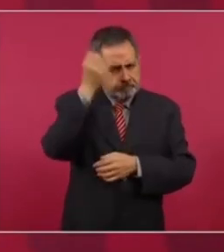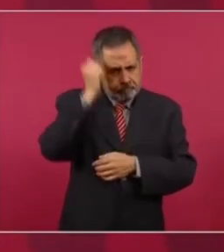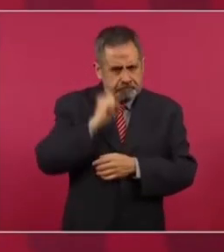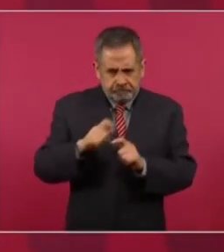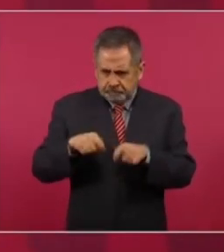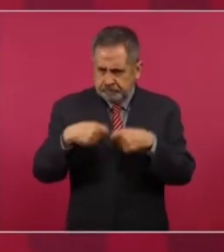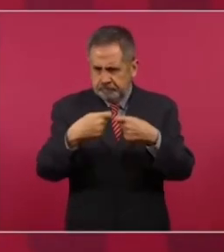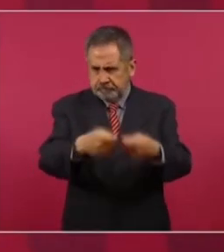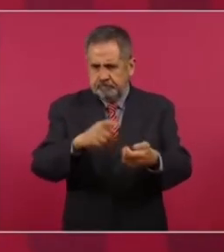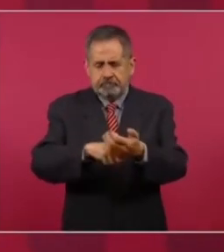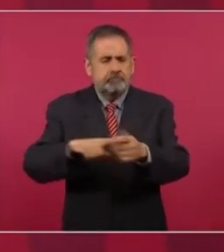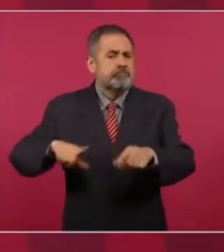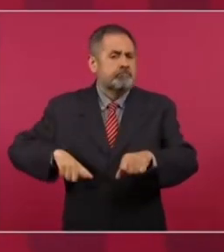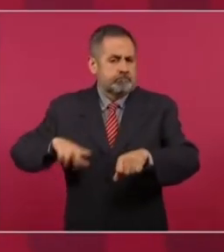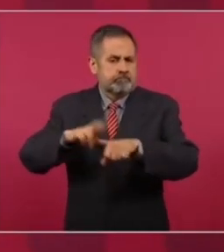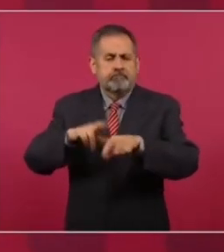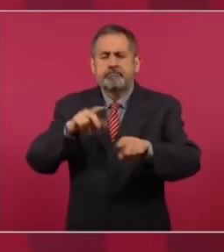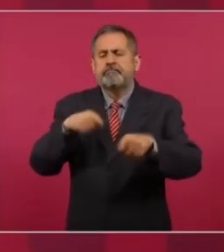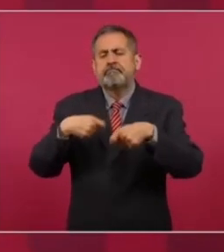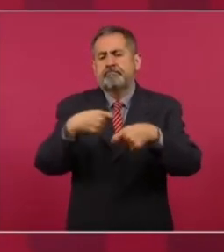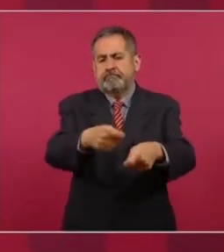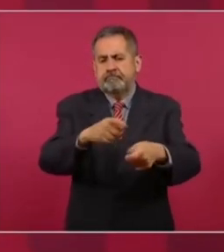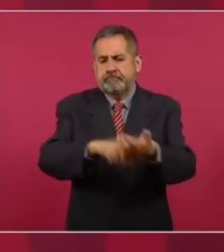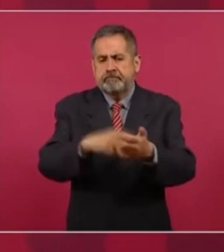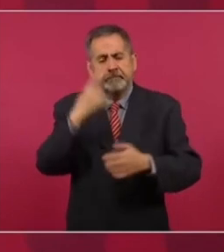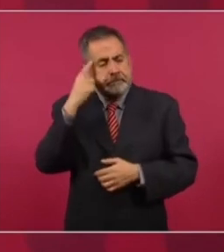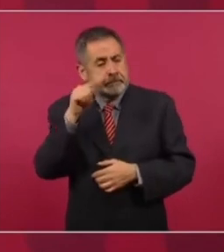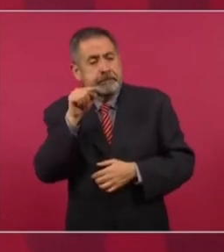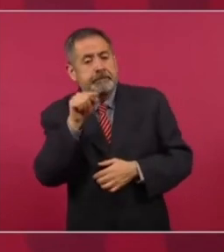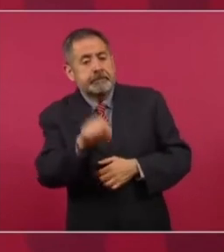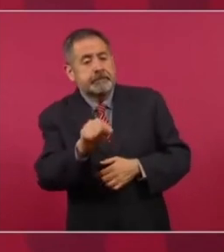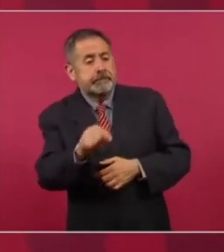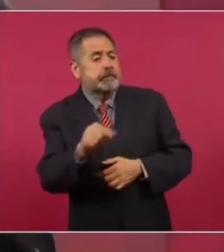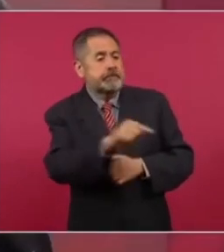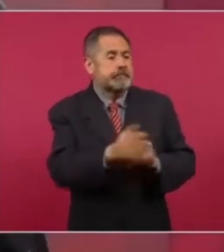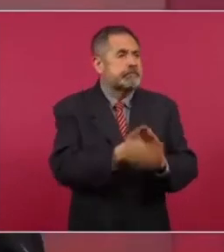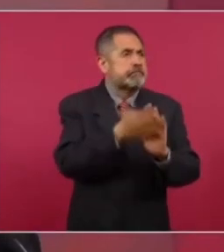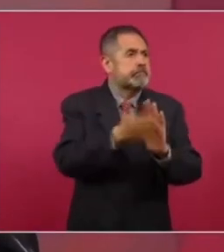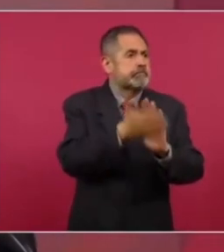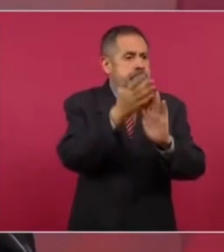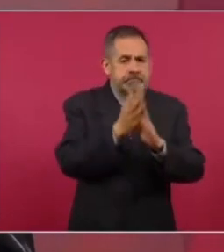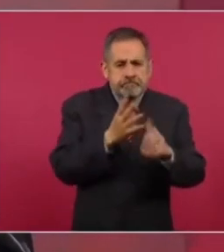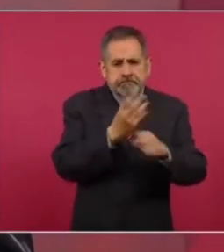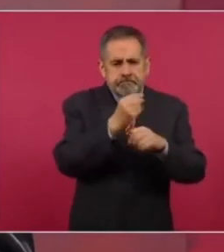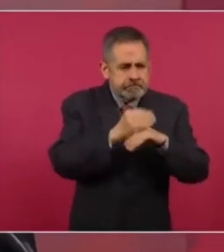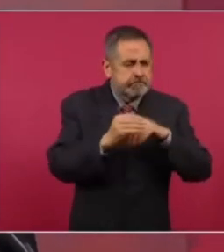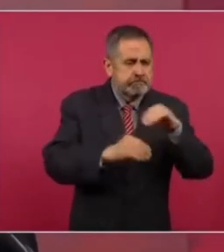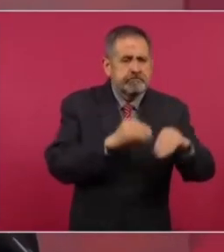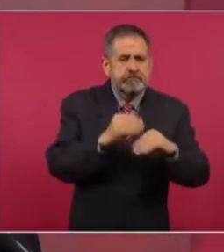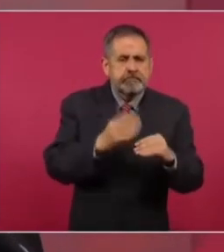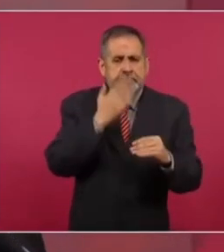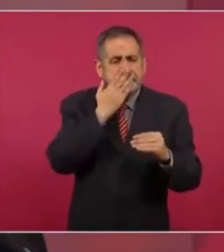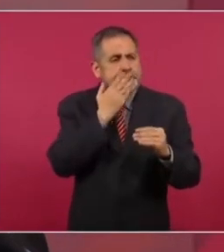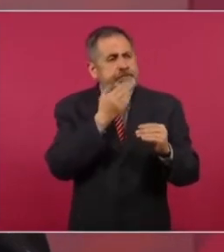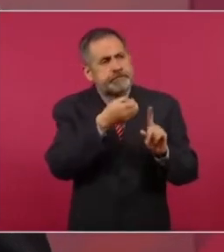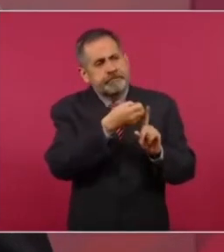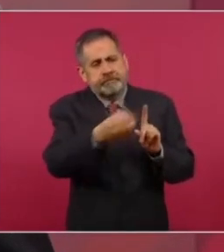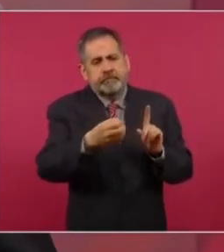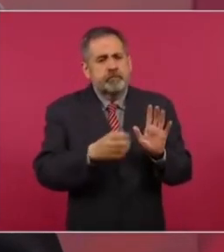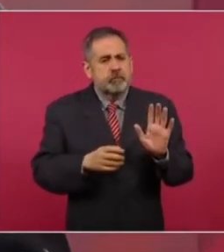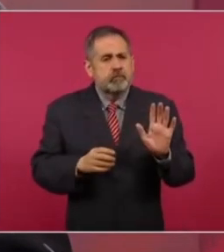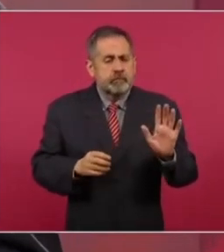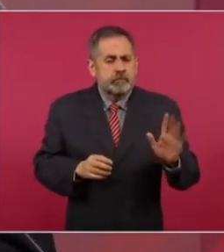al gobierno del estado con el propósito de que se hiciera pues este